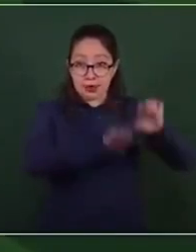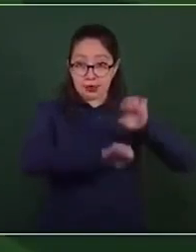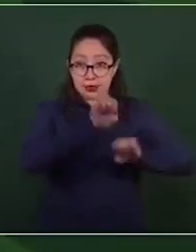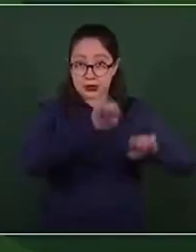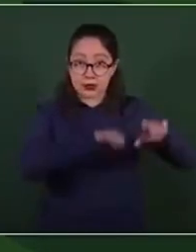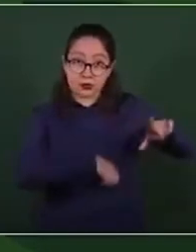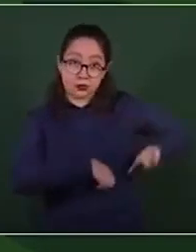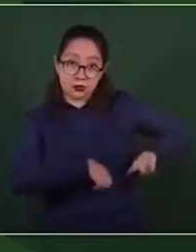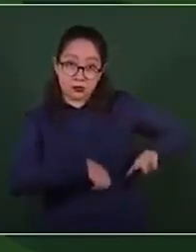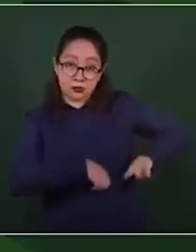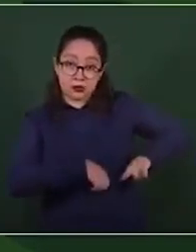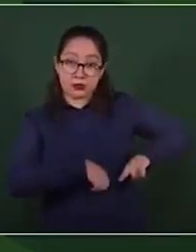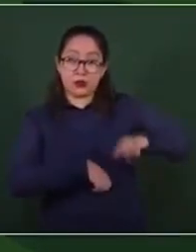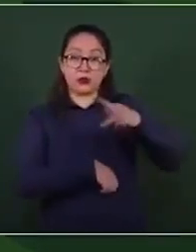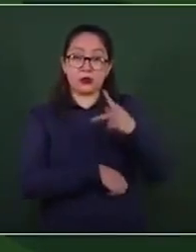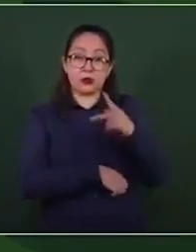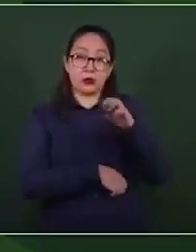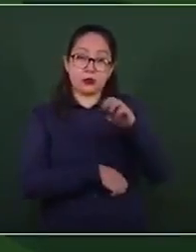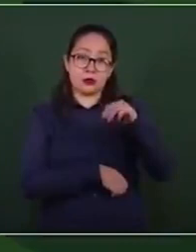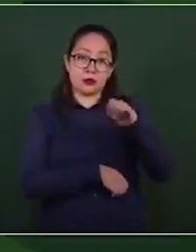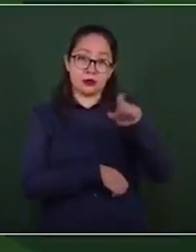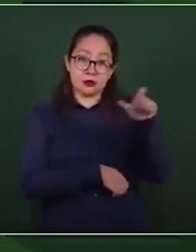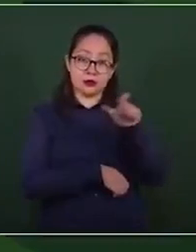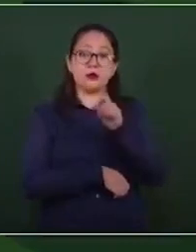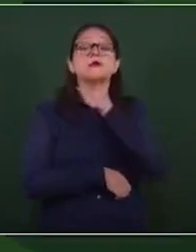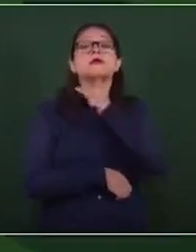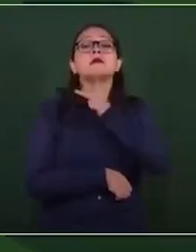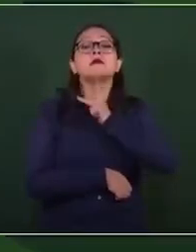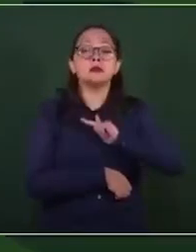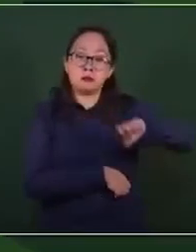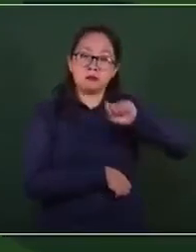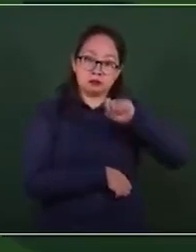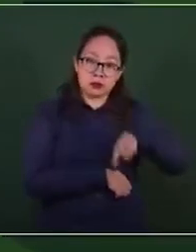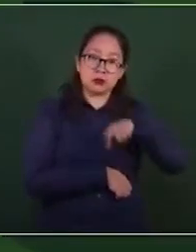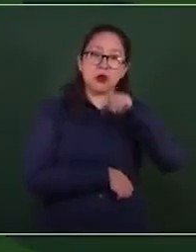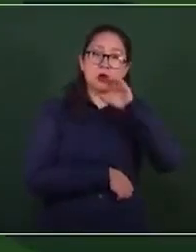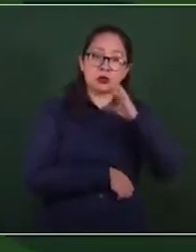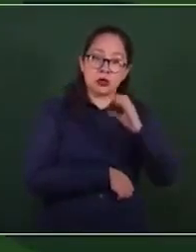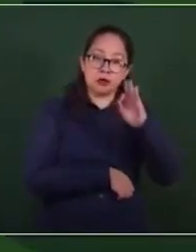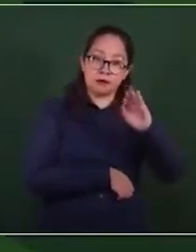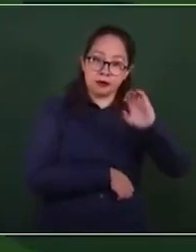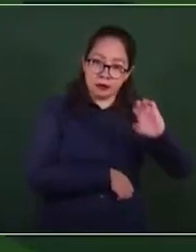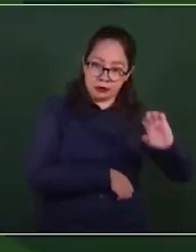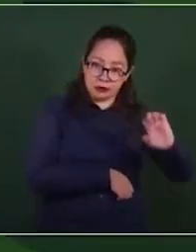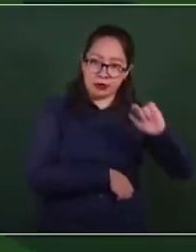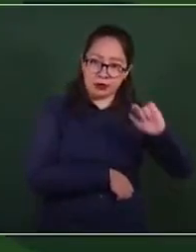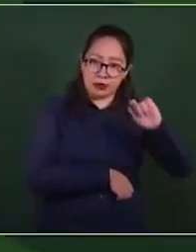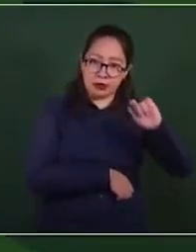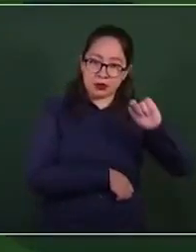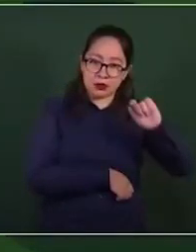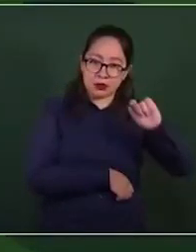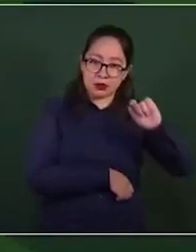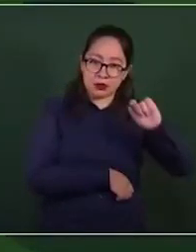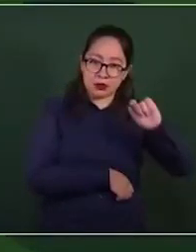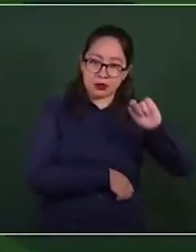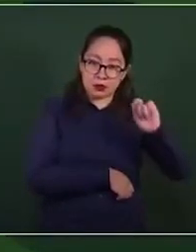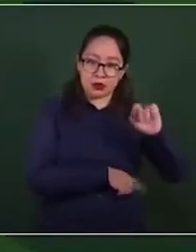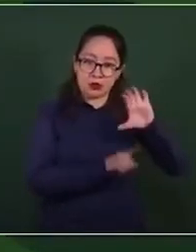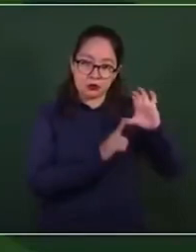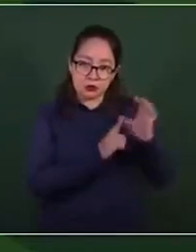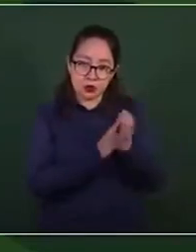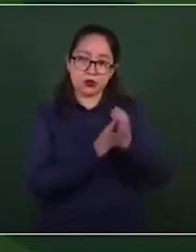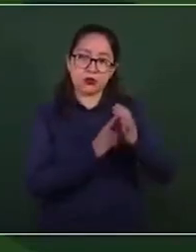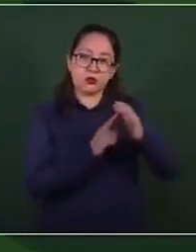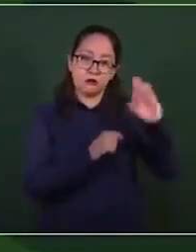y la Comisión Federal de Electricidad, o queremos